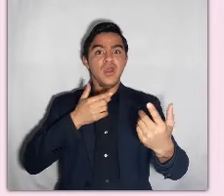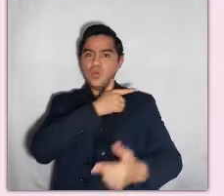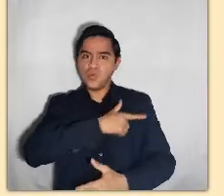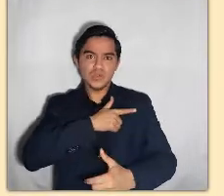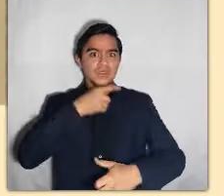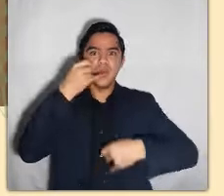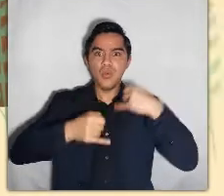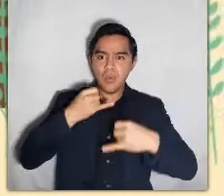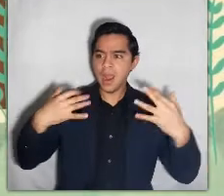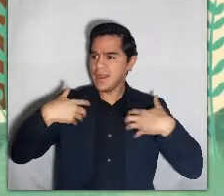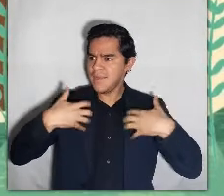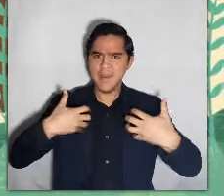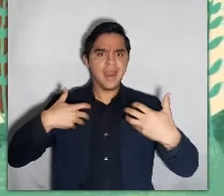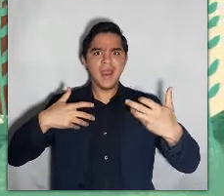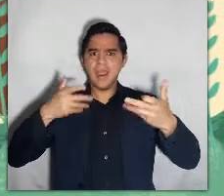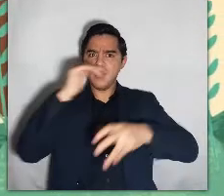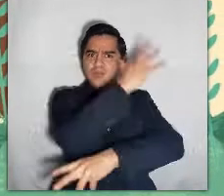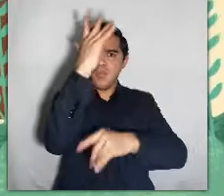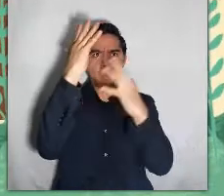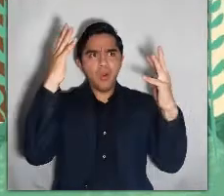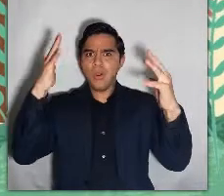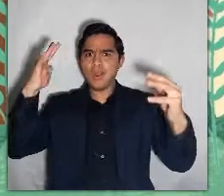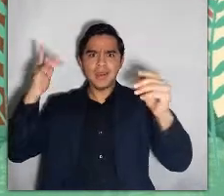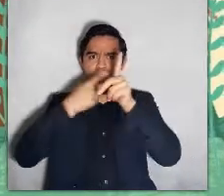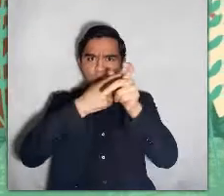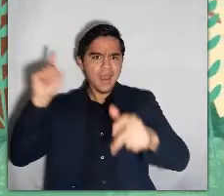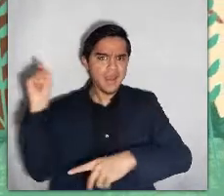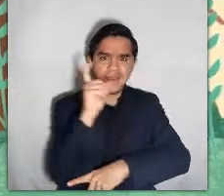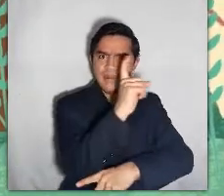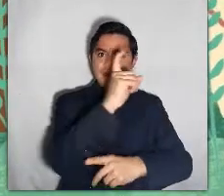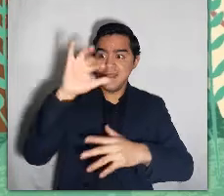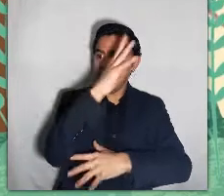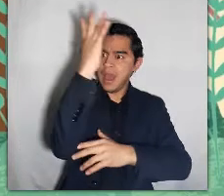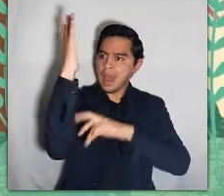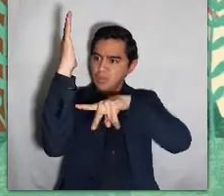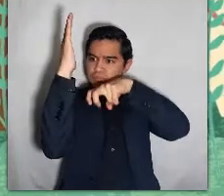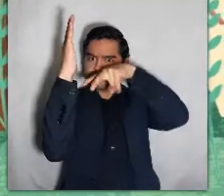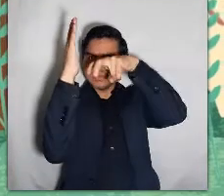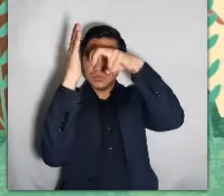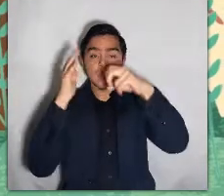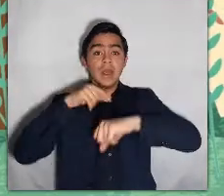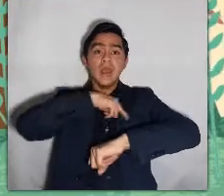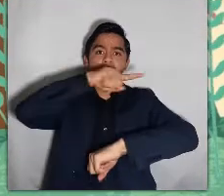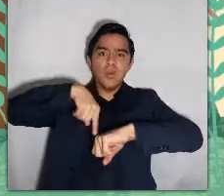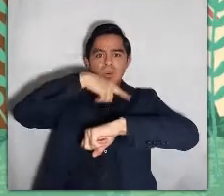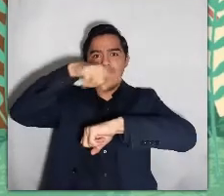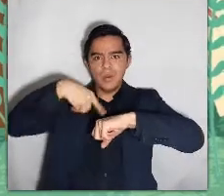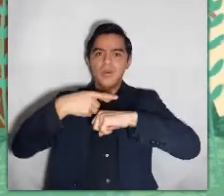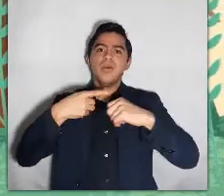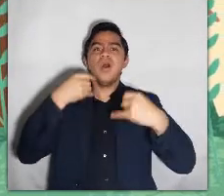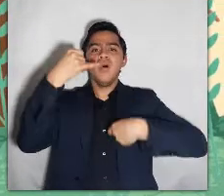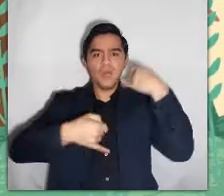divertida, le encanta jugar con los animales, correr por el bosque, subirse a los árboles y sobre todo